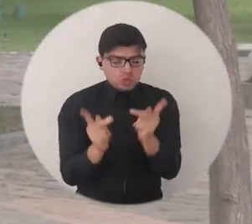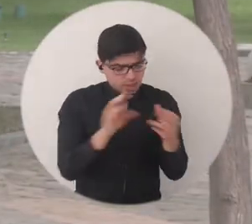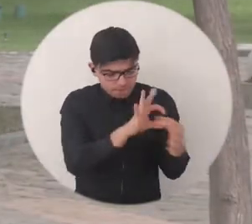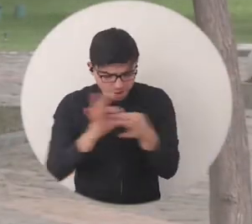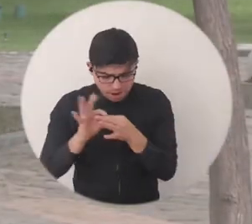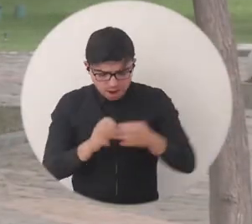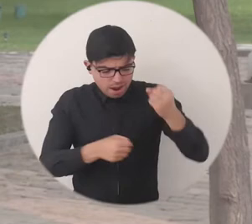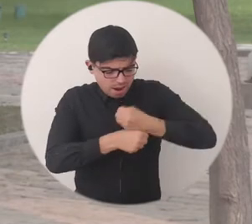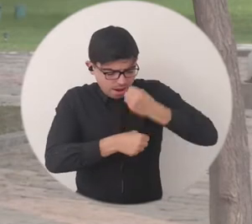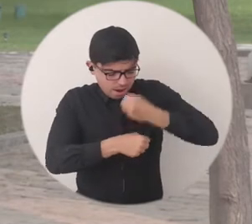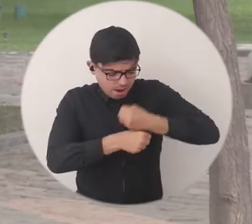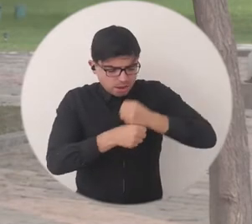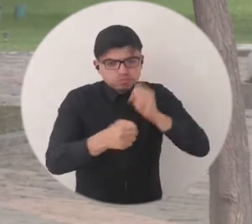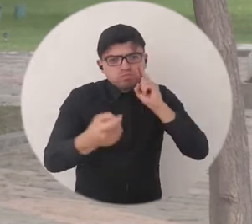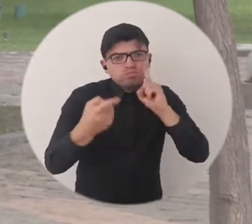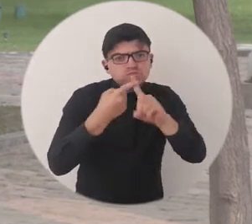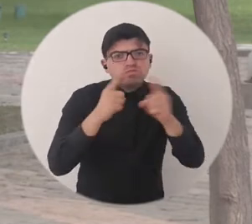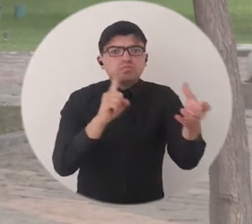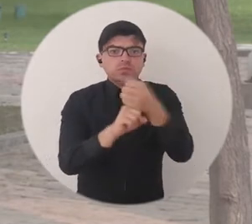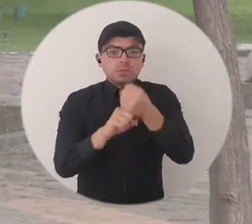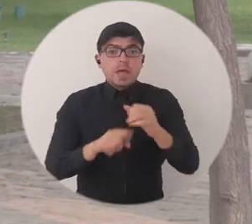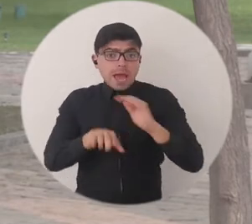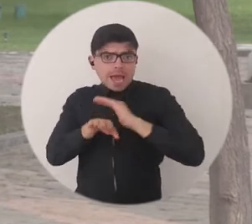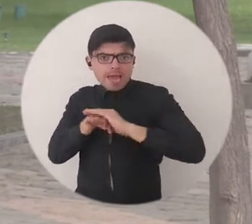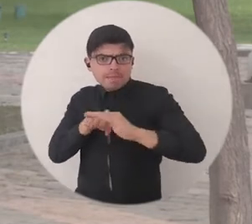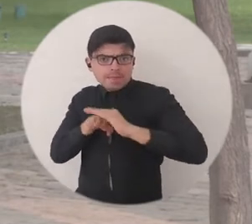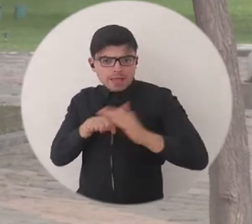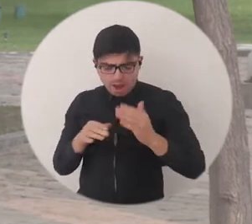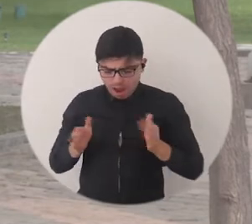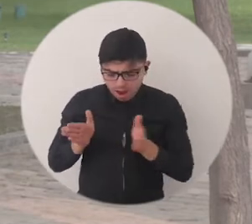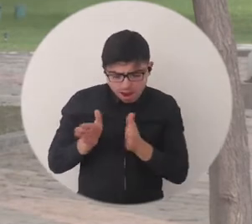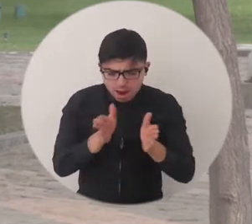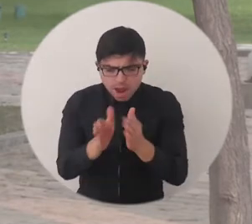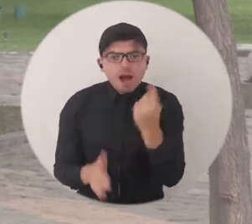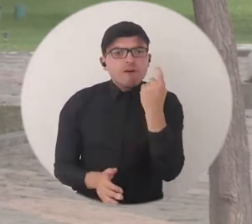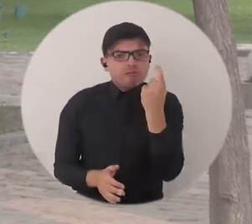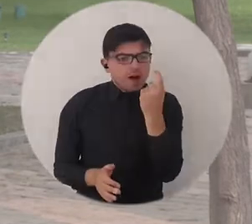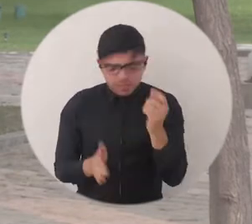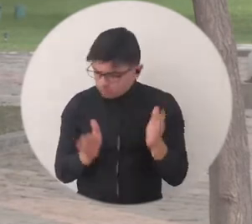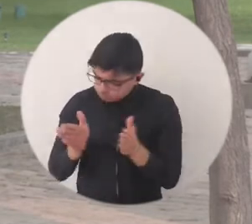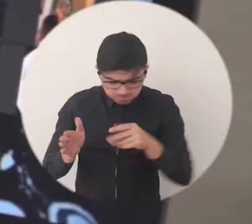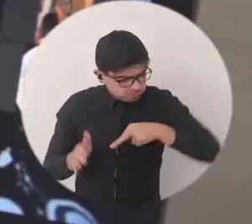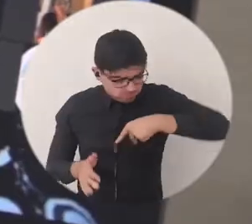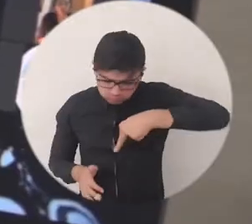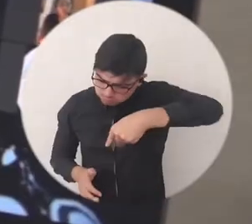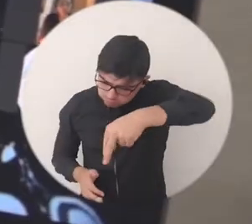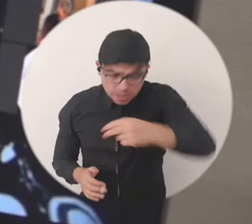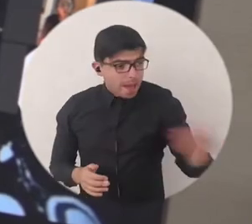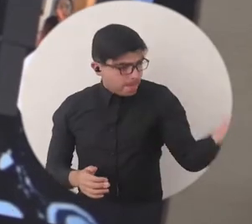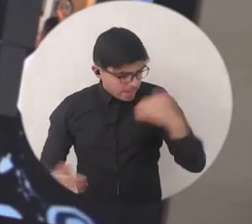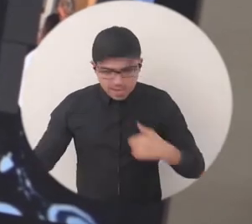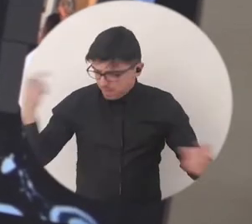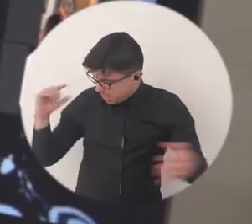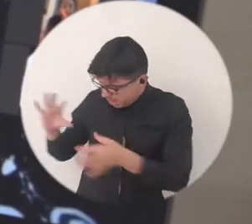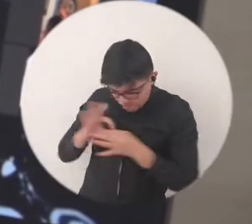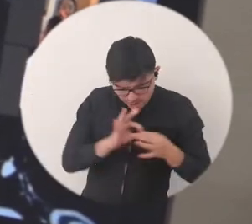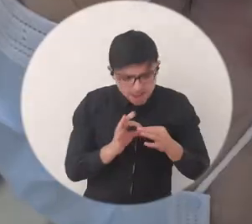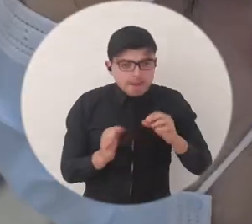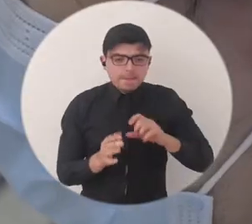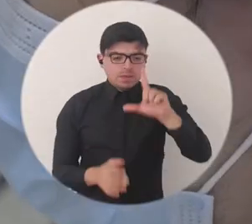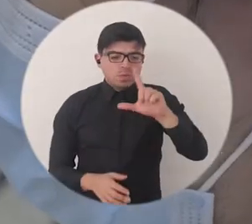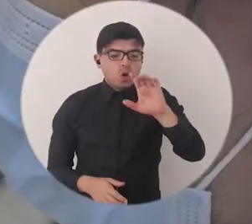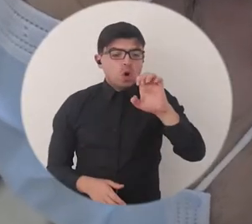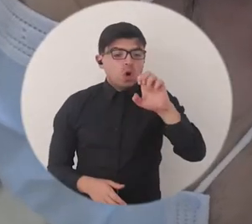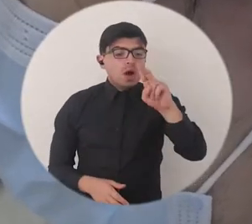trabajado por esto pero la invitación es a lo que viene, al camino que nos falta por recorrer a que se unan y coloquemos excelente realmente